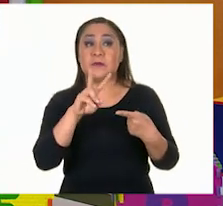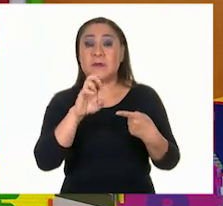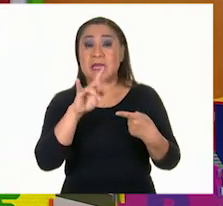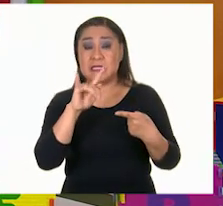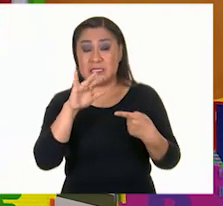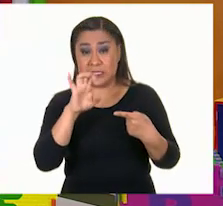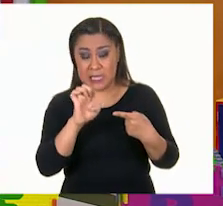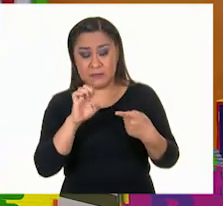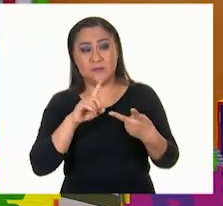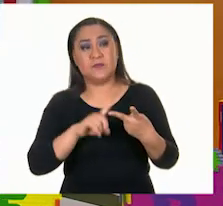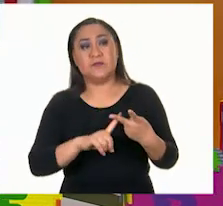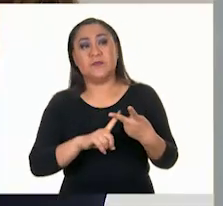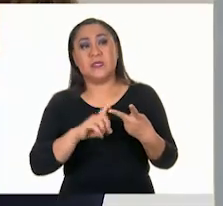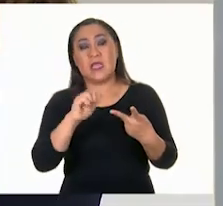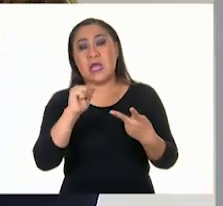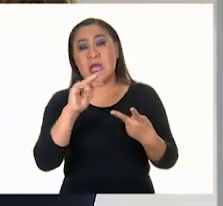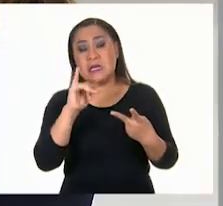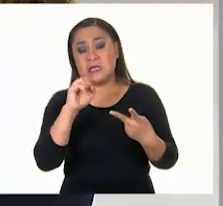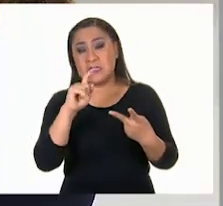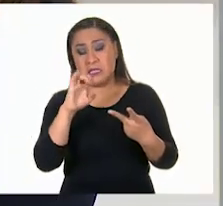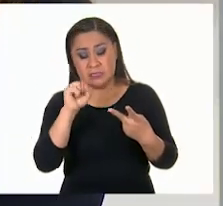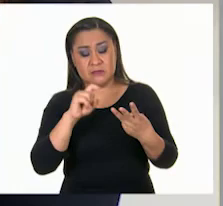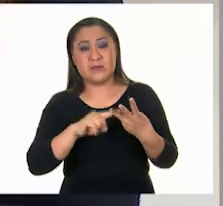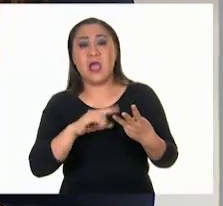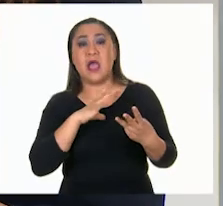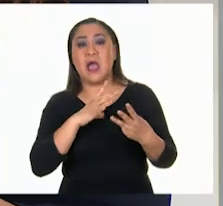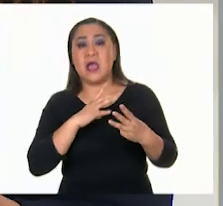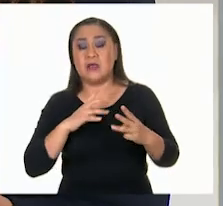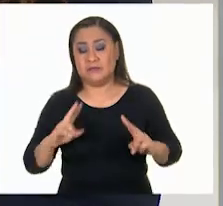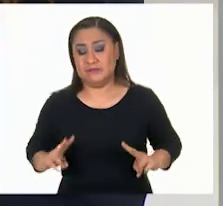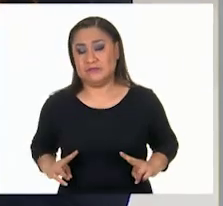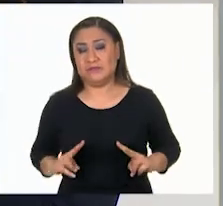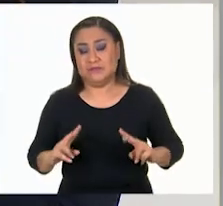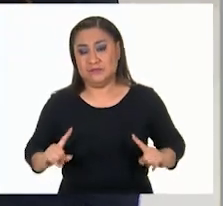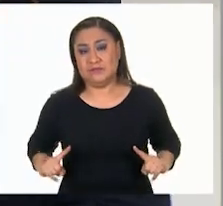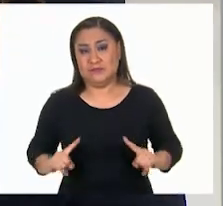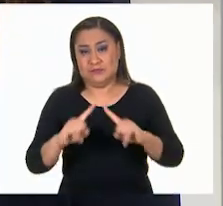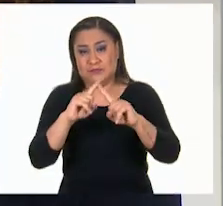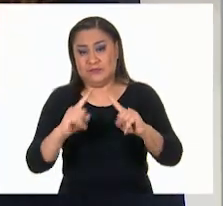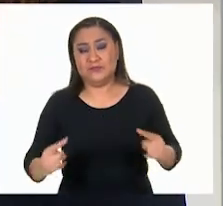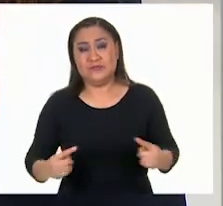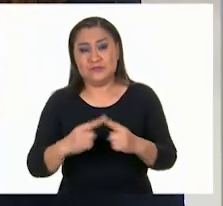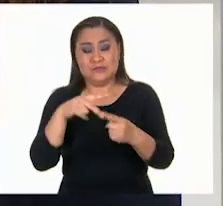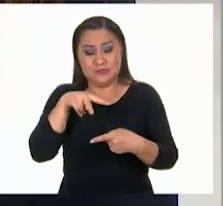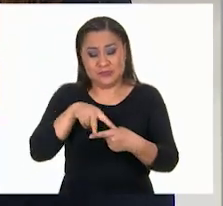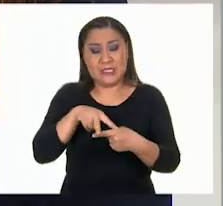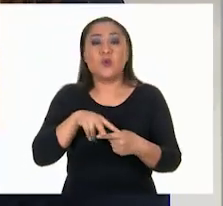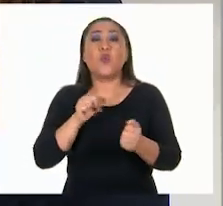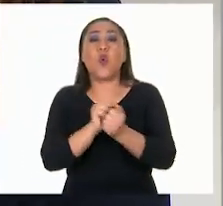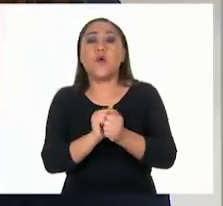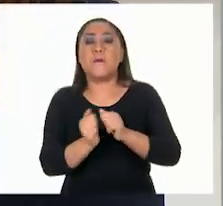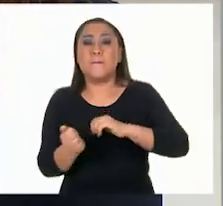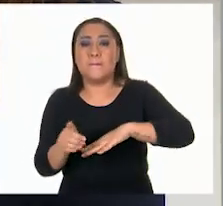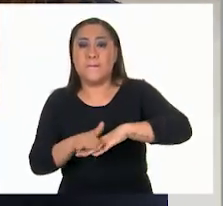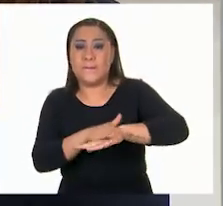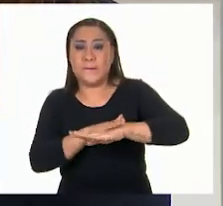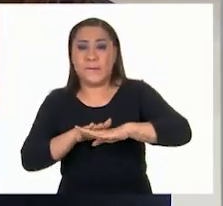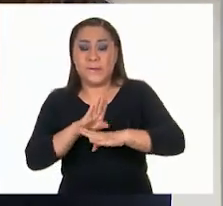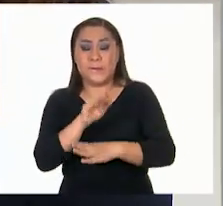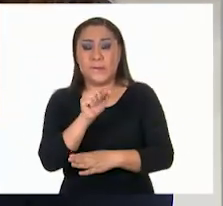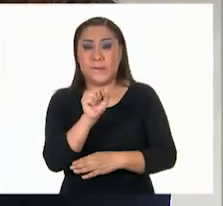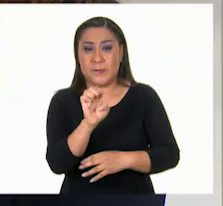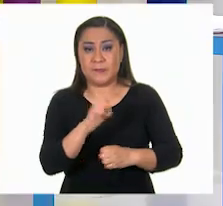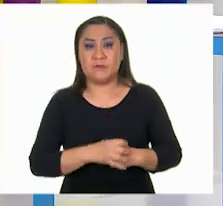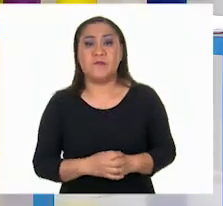aristas, tienen caras laterales en forma de triángulos y tienen bases. Y